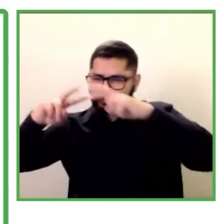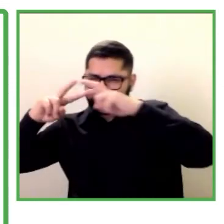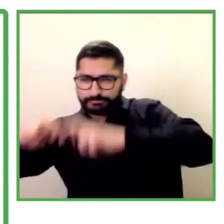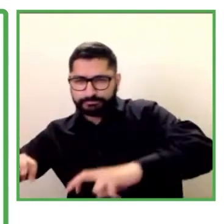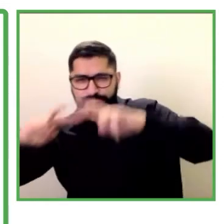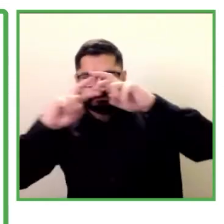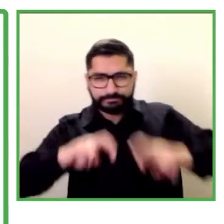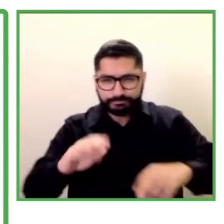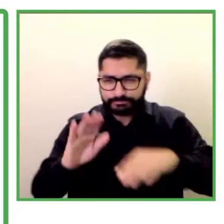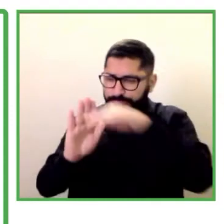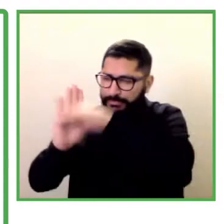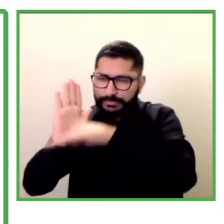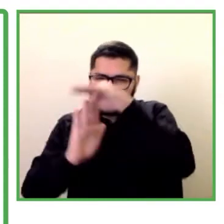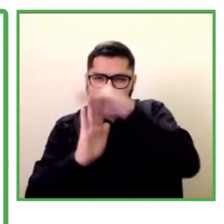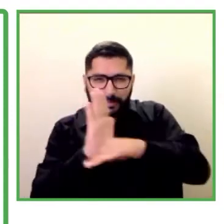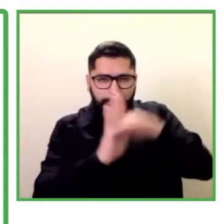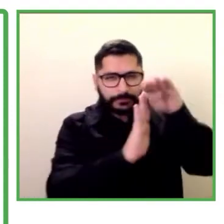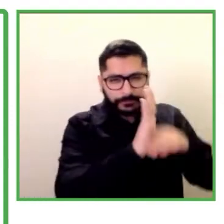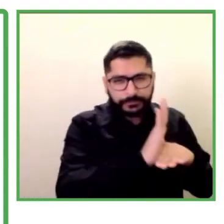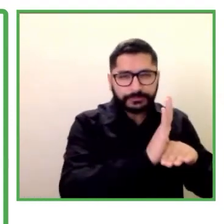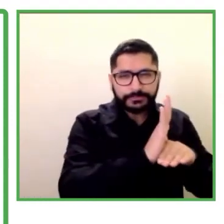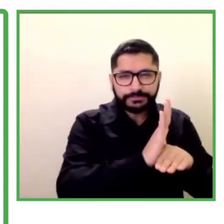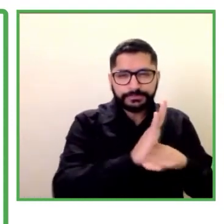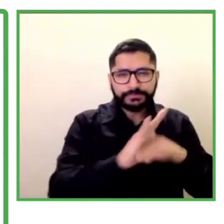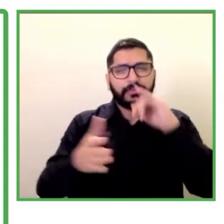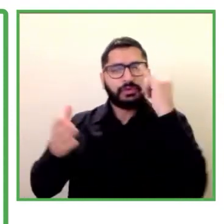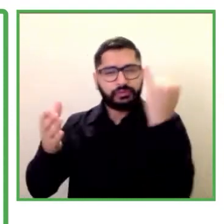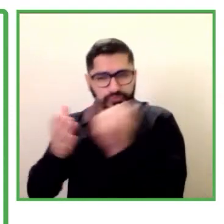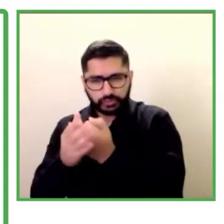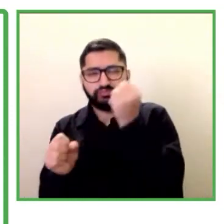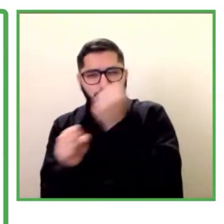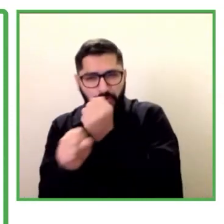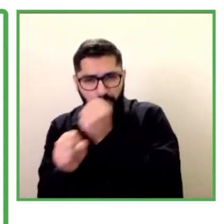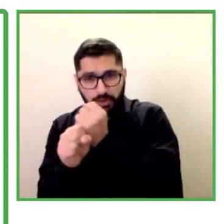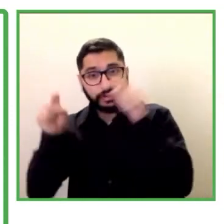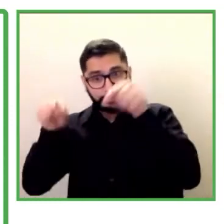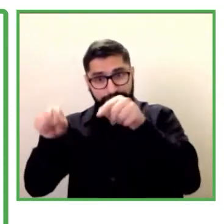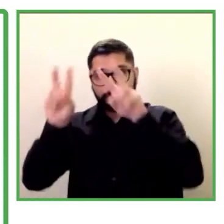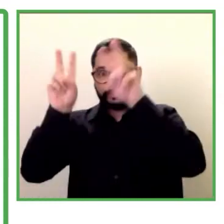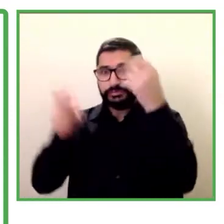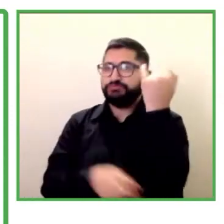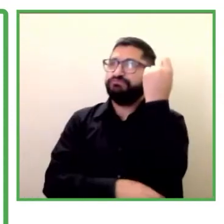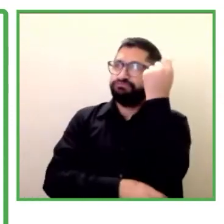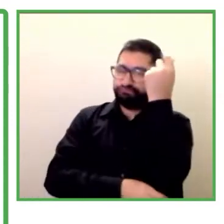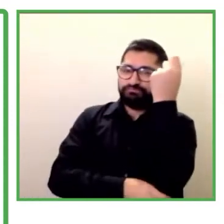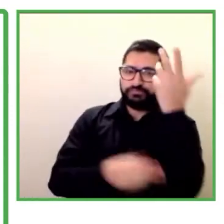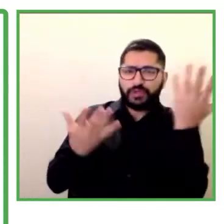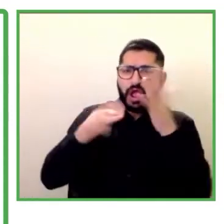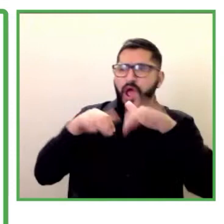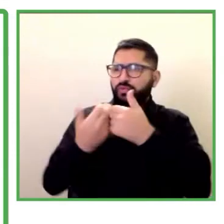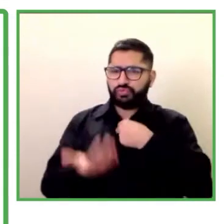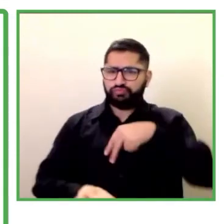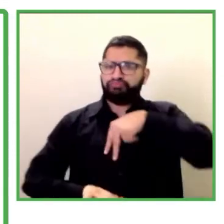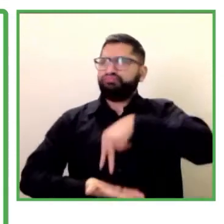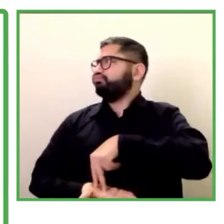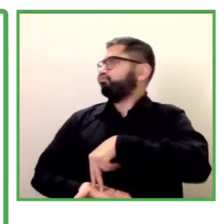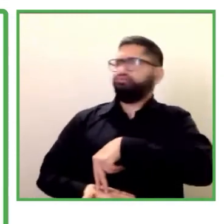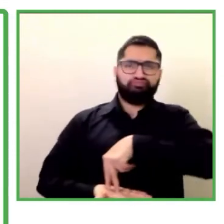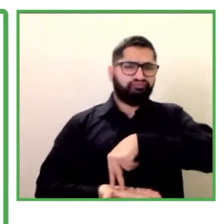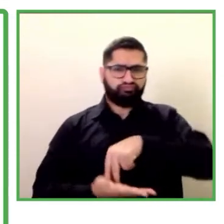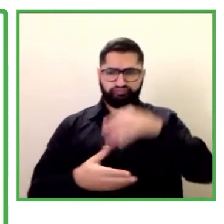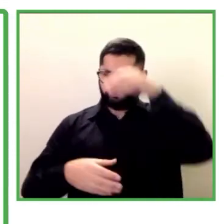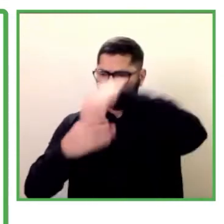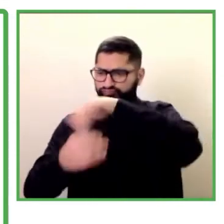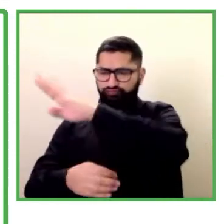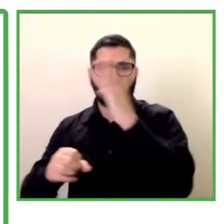en dónde está parada la empresa y pues plantear una visión a futuro poner objetivos a futuro y sobre esto ir haciendo un plan